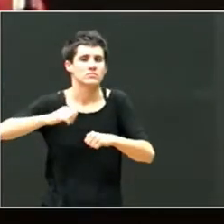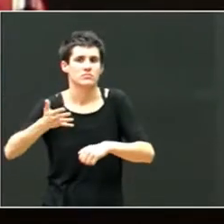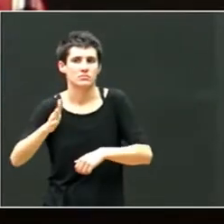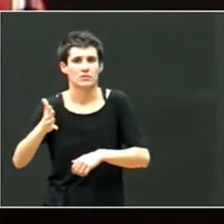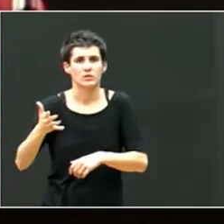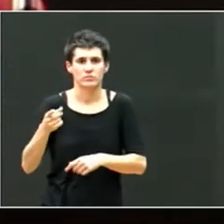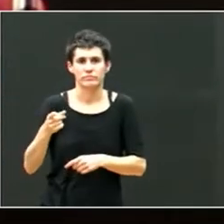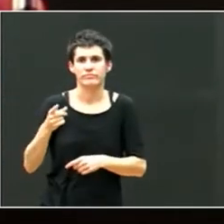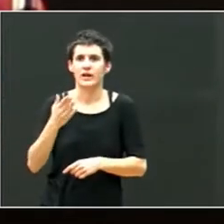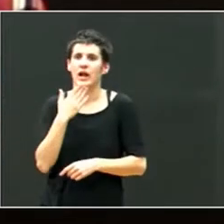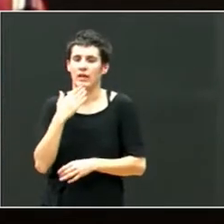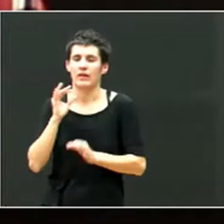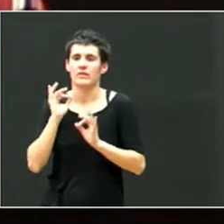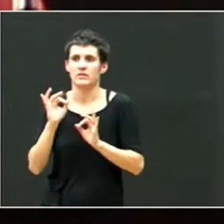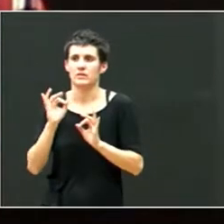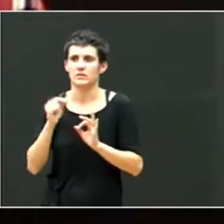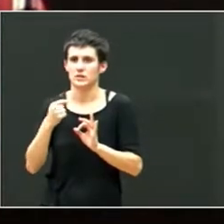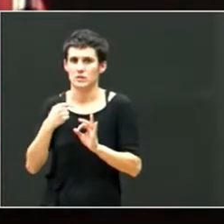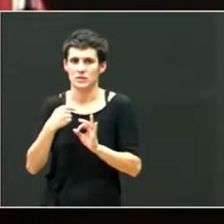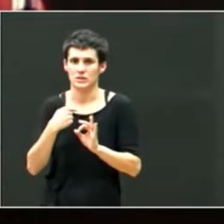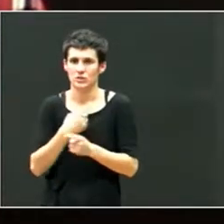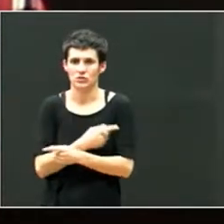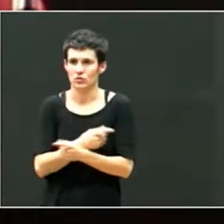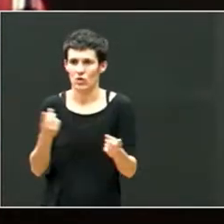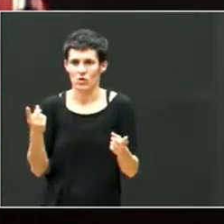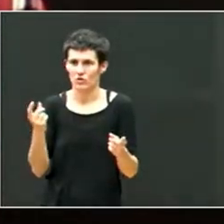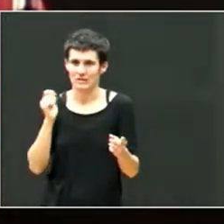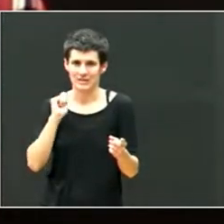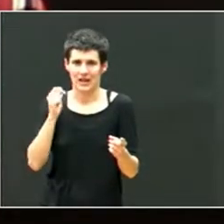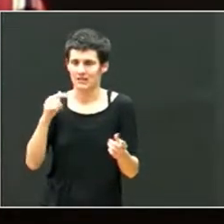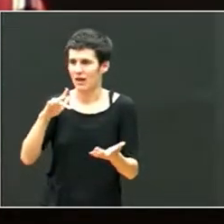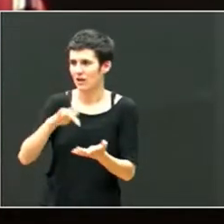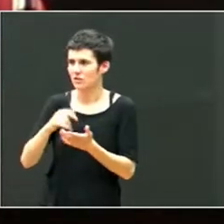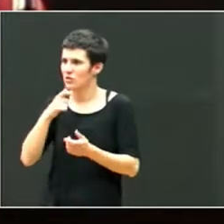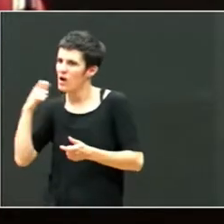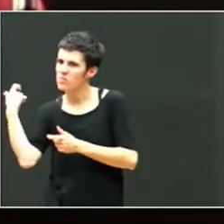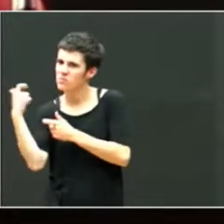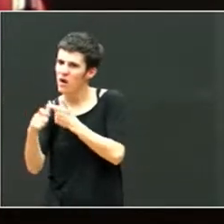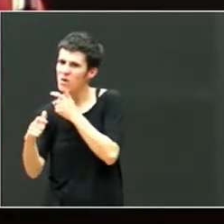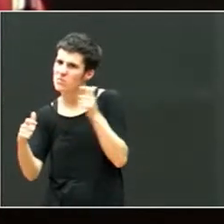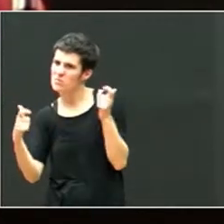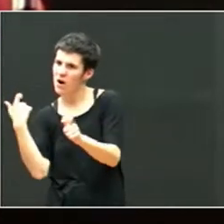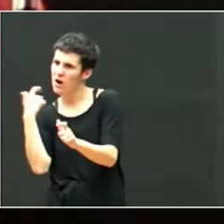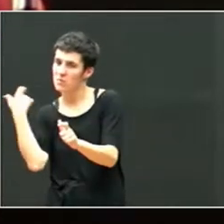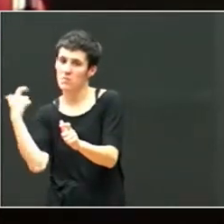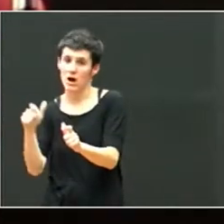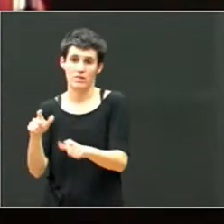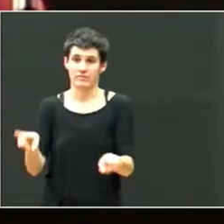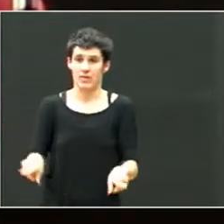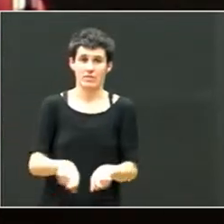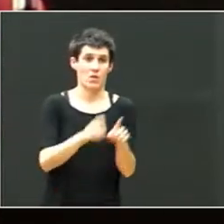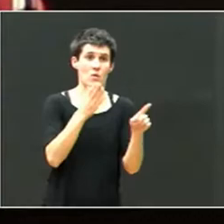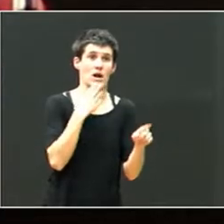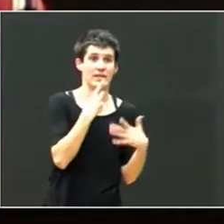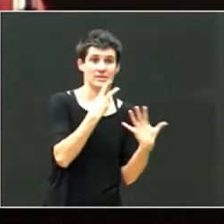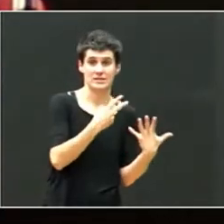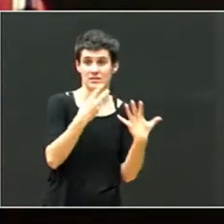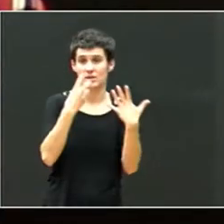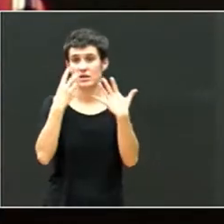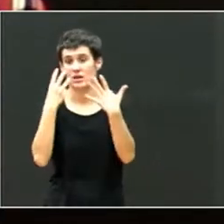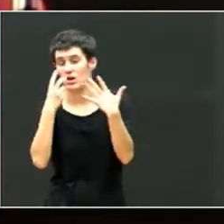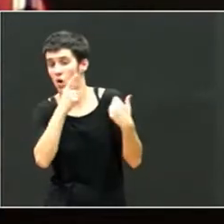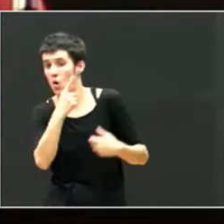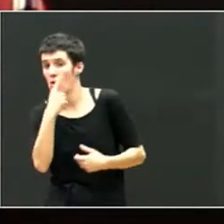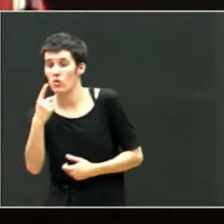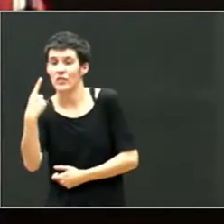conozco a ninguno que no le han dicho barbaridades de este pelo. Y si no se lo han dicho a los siete, se lo van a decir a los once o a los trece.